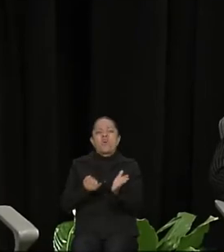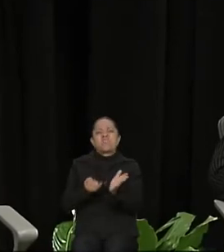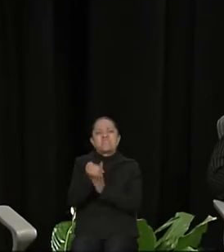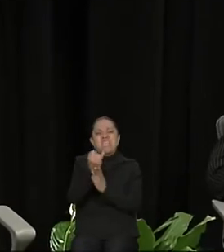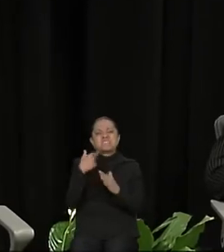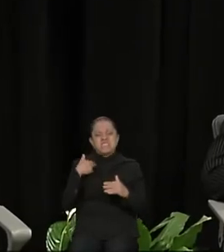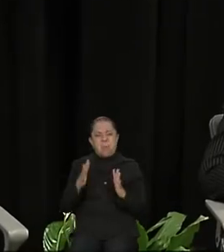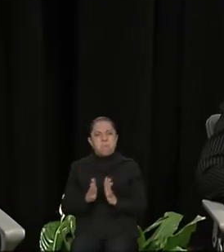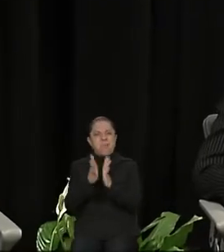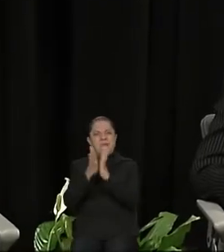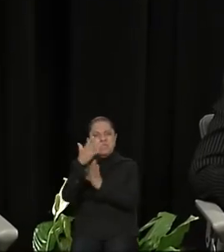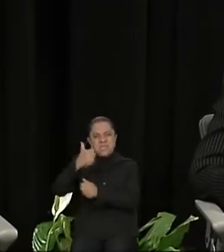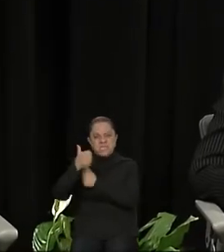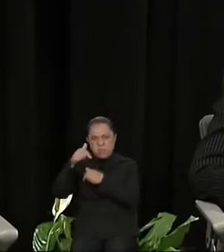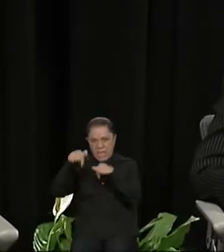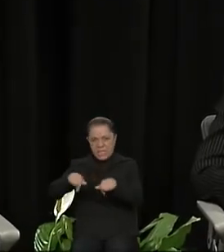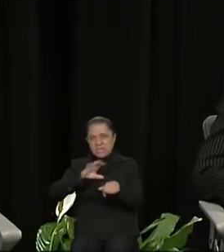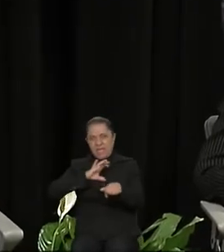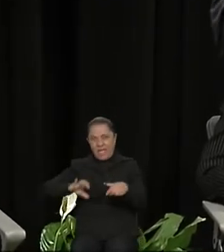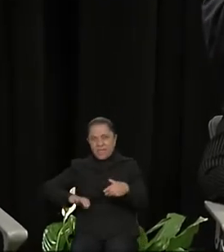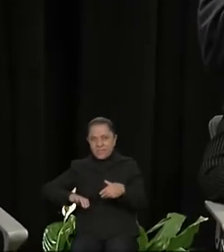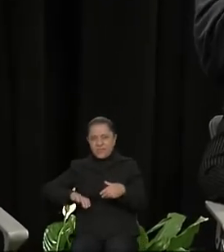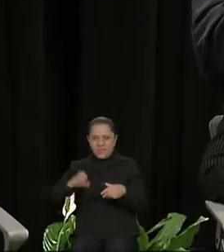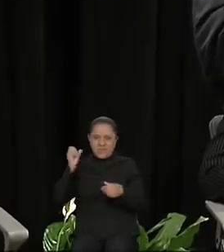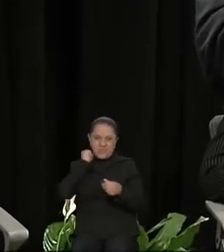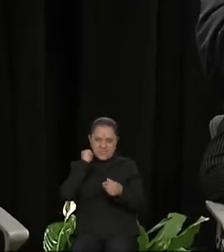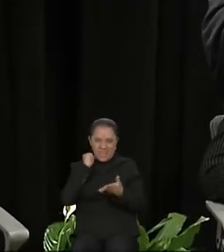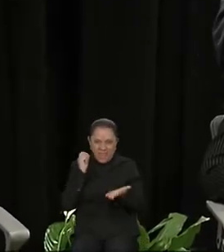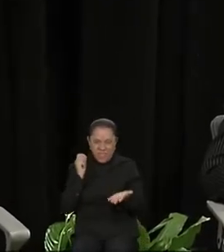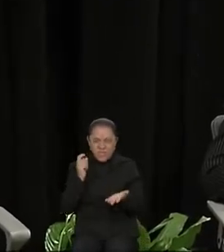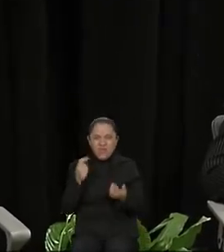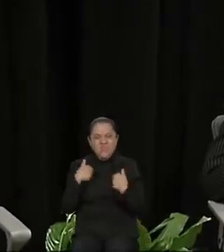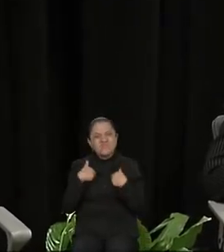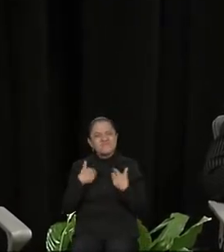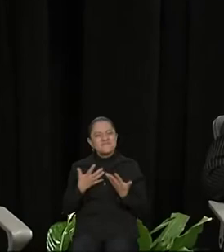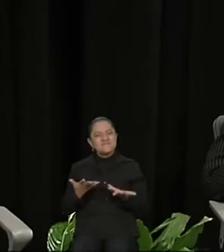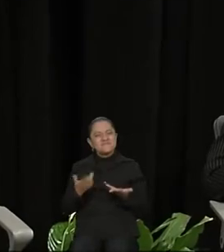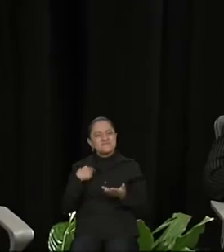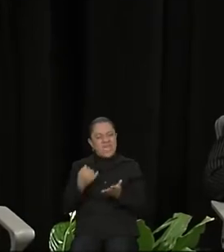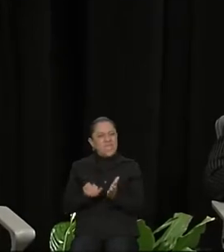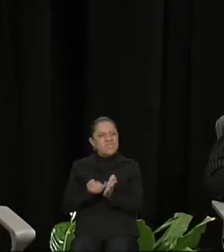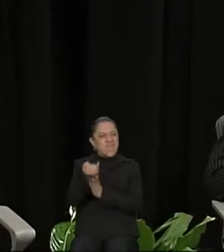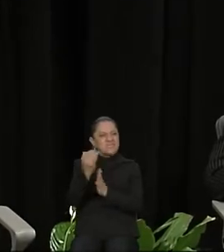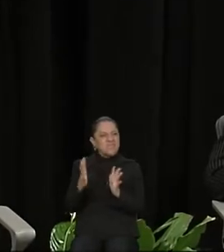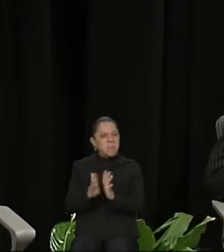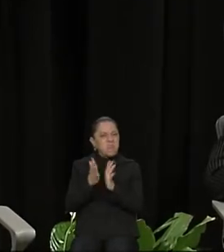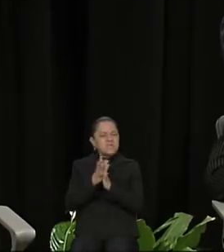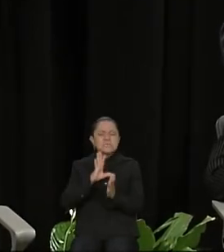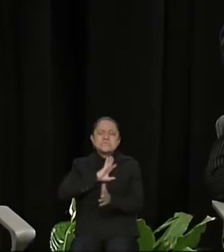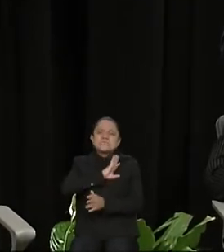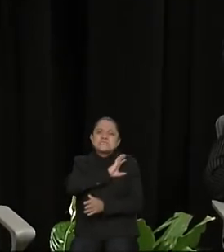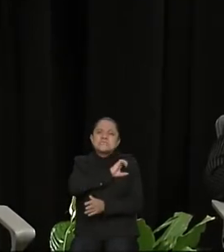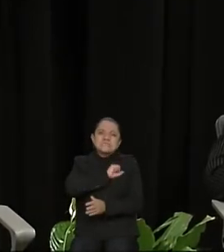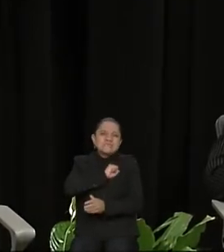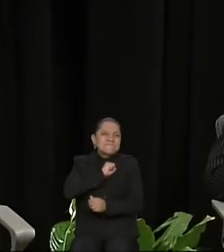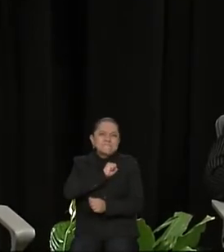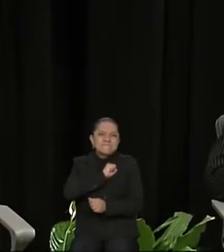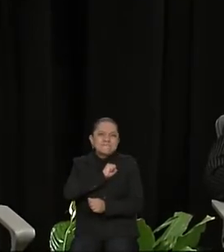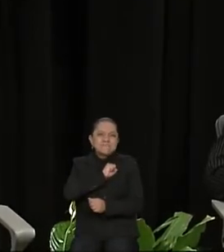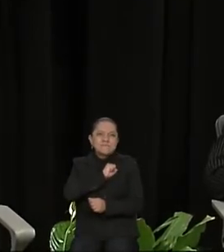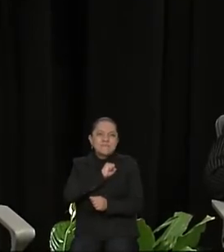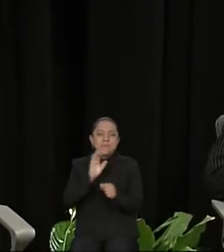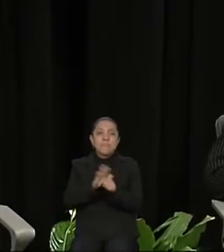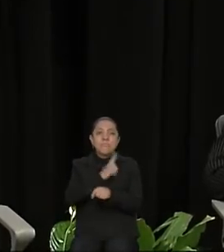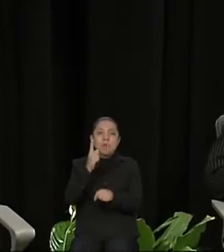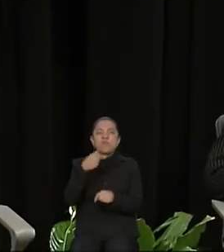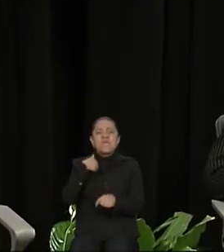esta candidatura al Senado decidí participar con pasión, con pasión porque me duele ver cómo está